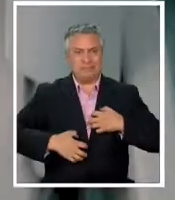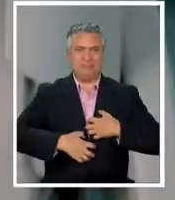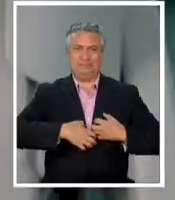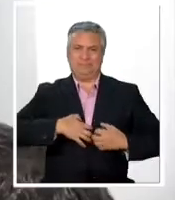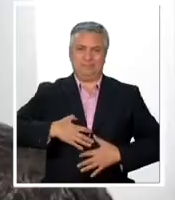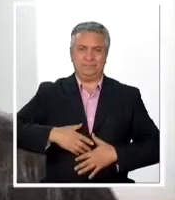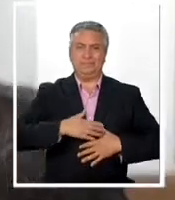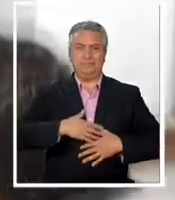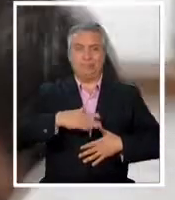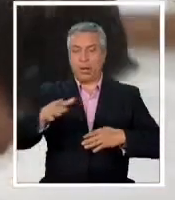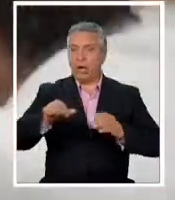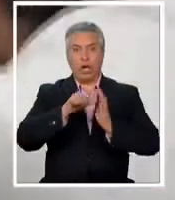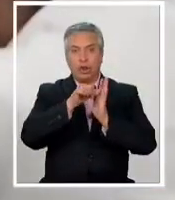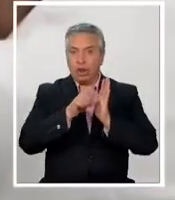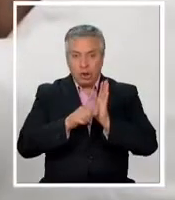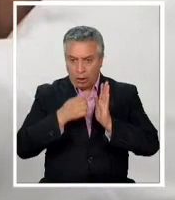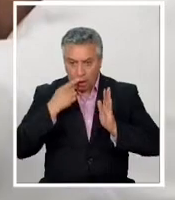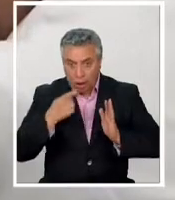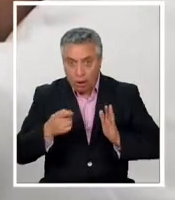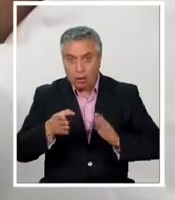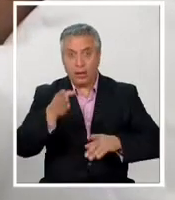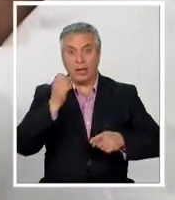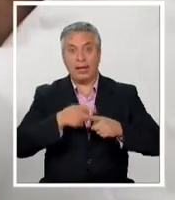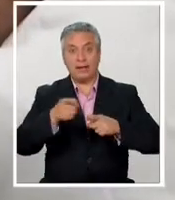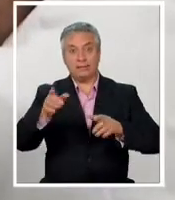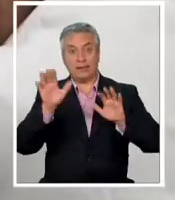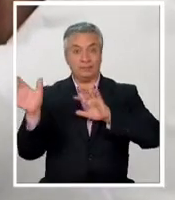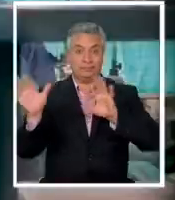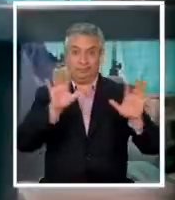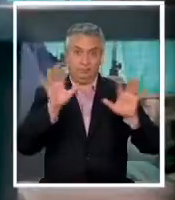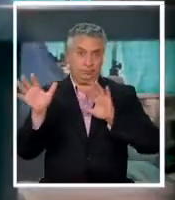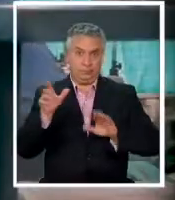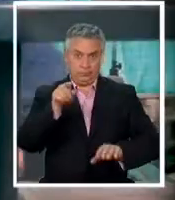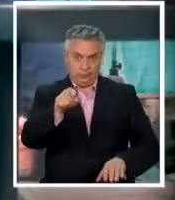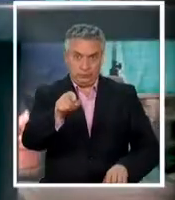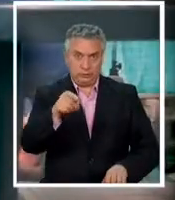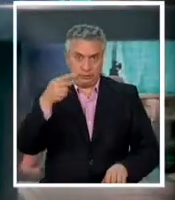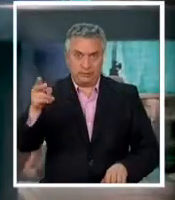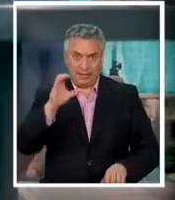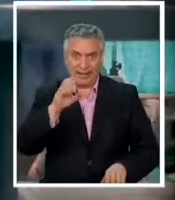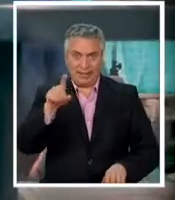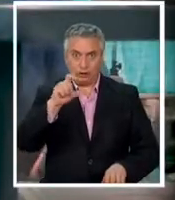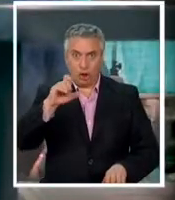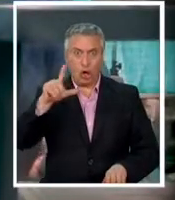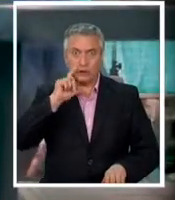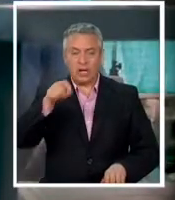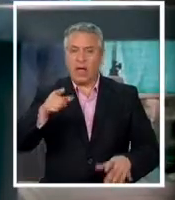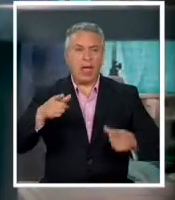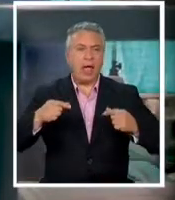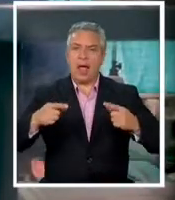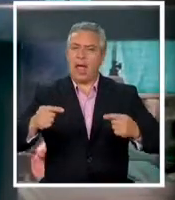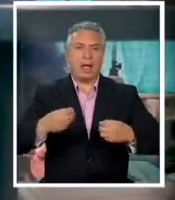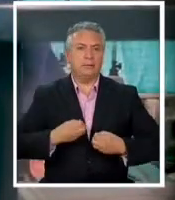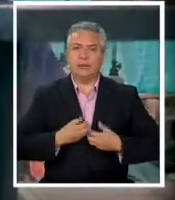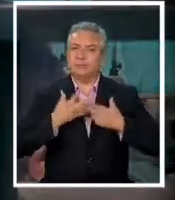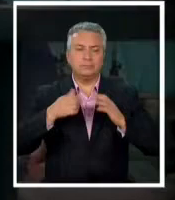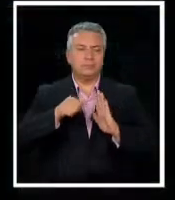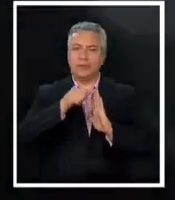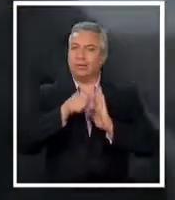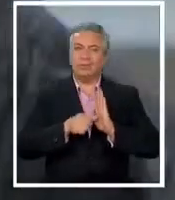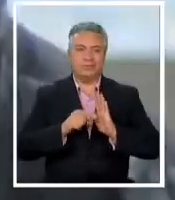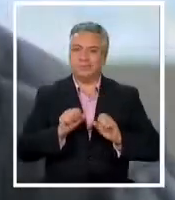terminó con un cirujano informándole al ex portero de la selección escocesa que su cáncer estaba muy avanzado como para operarlo